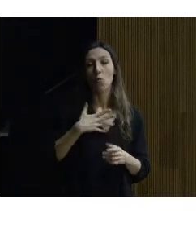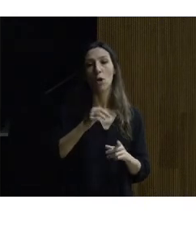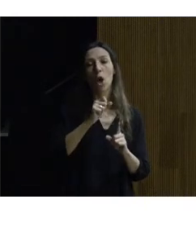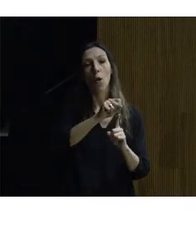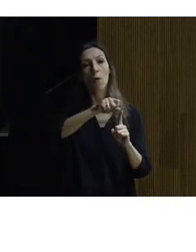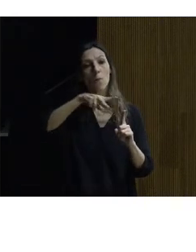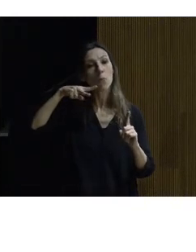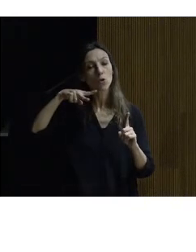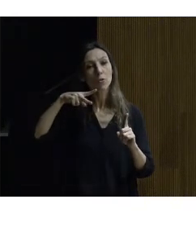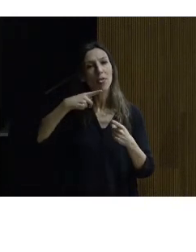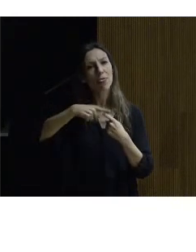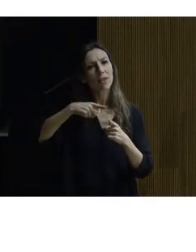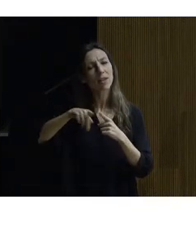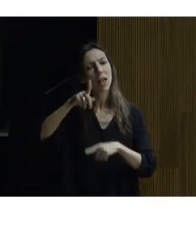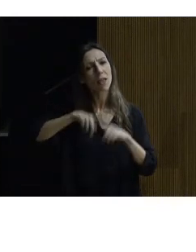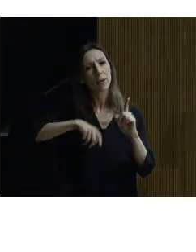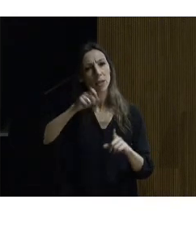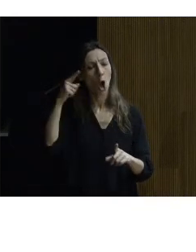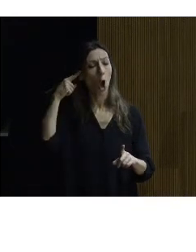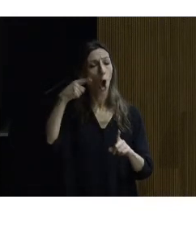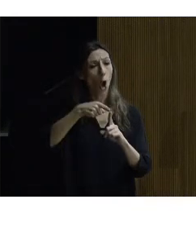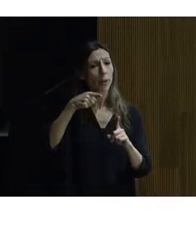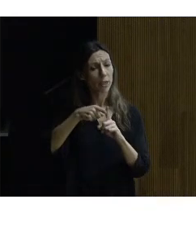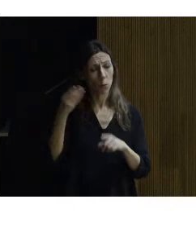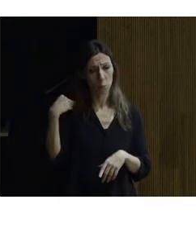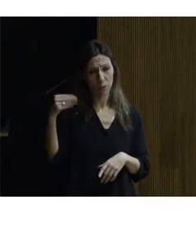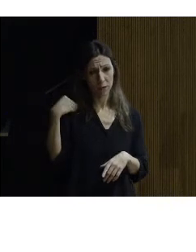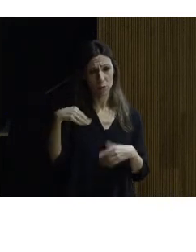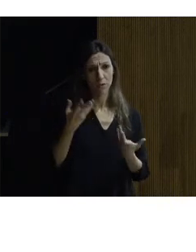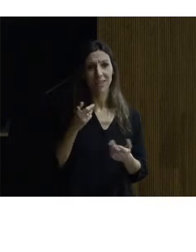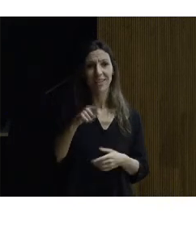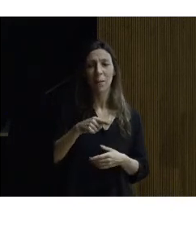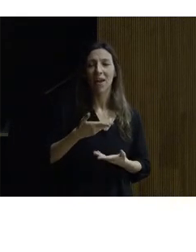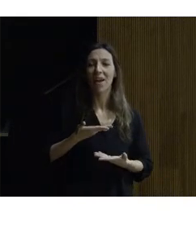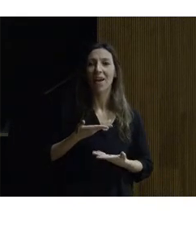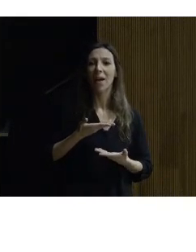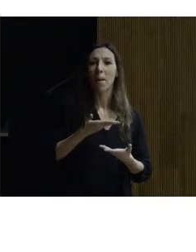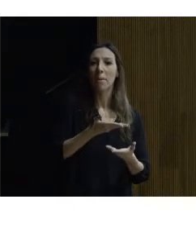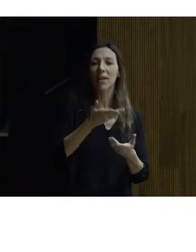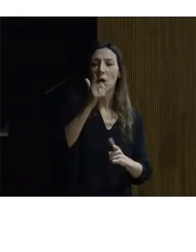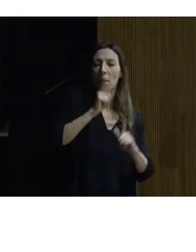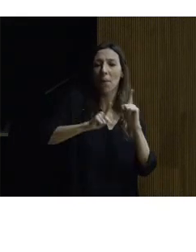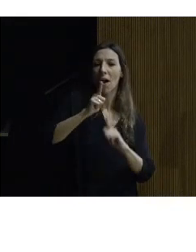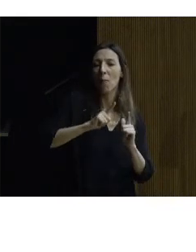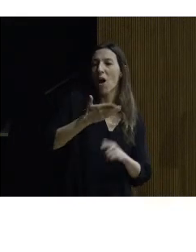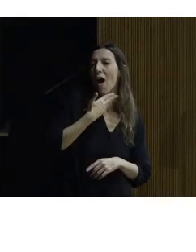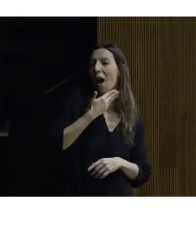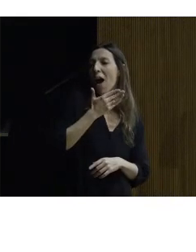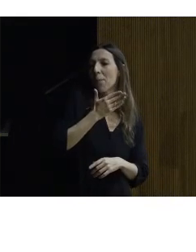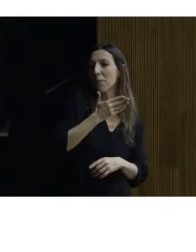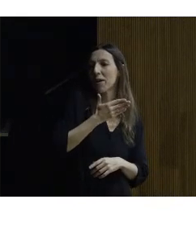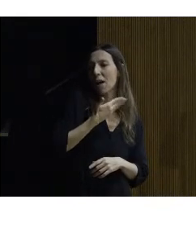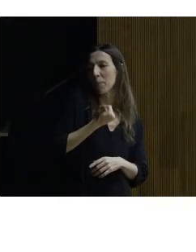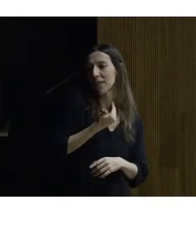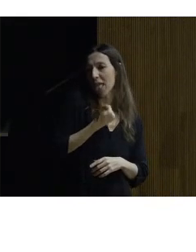la accesibilidad al patrimonio y luego les voy a invitar a un viaje porque por la hora que es y tal apetece viajar entonces vamos les voy a